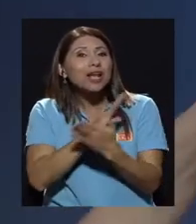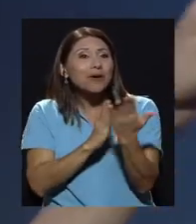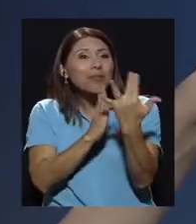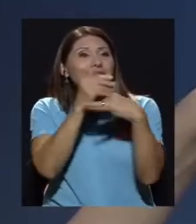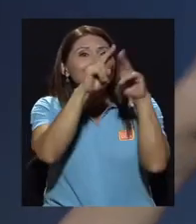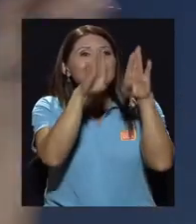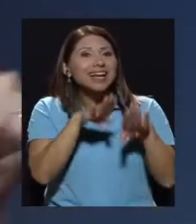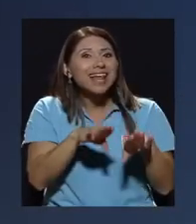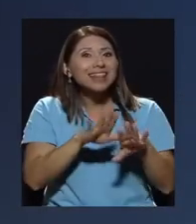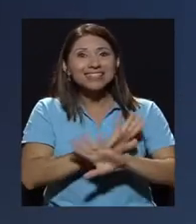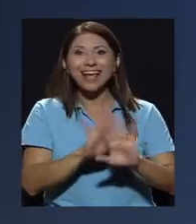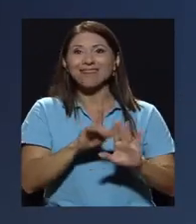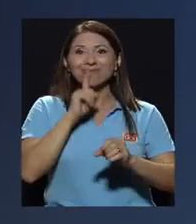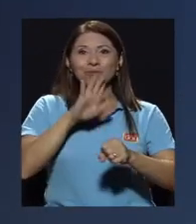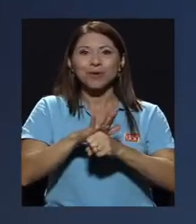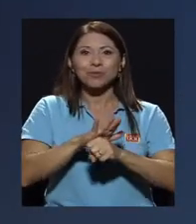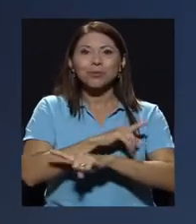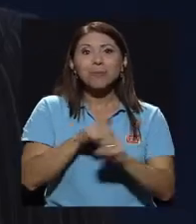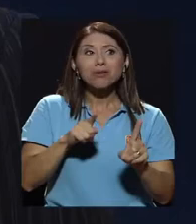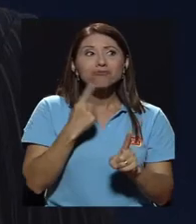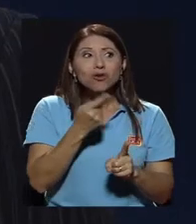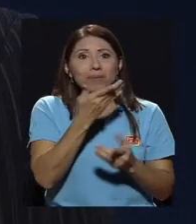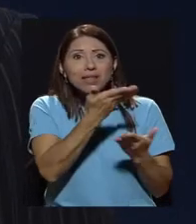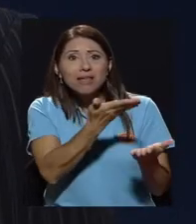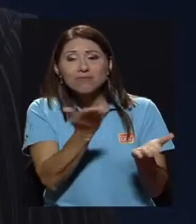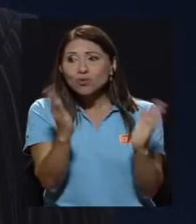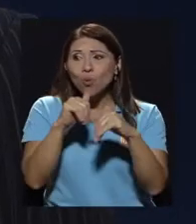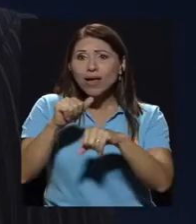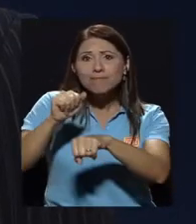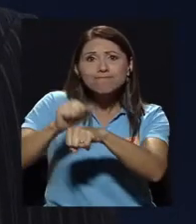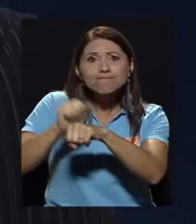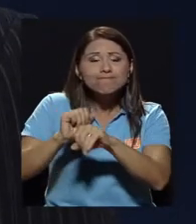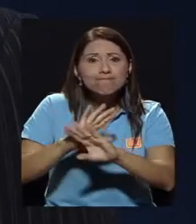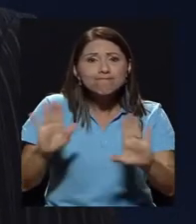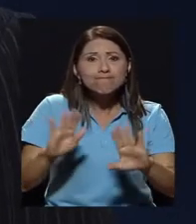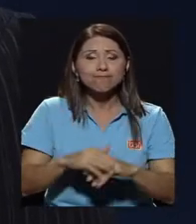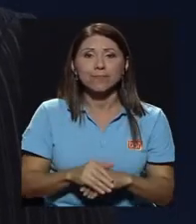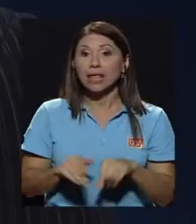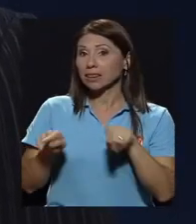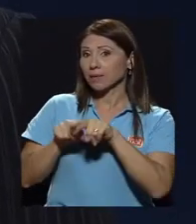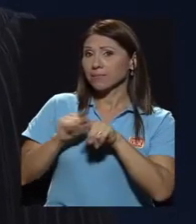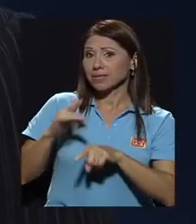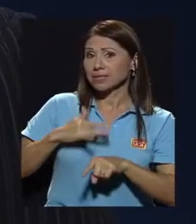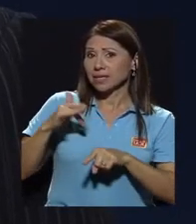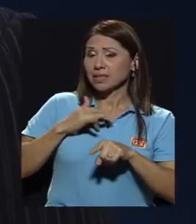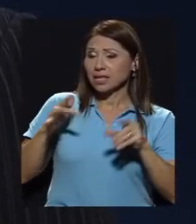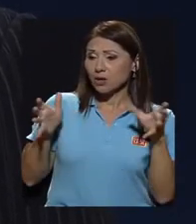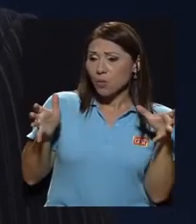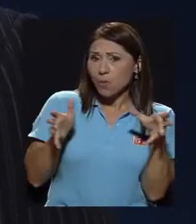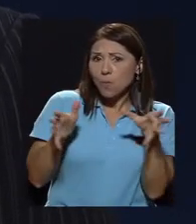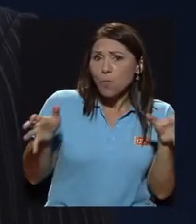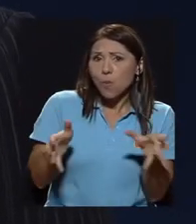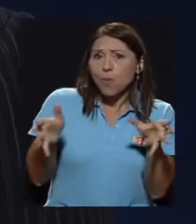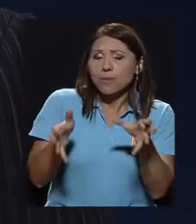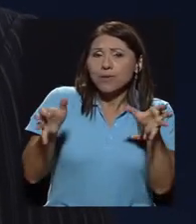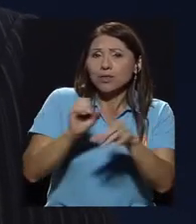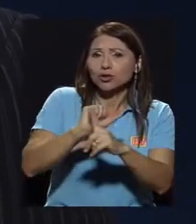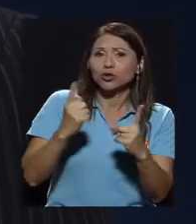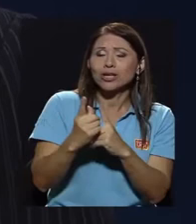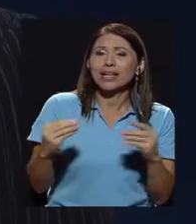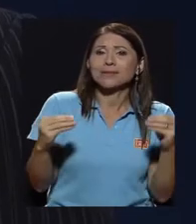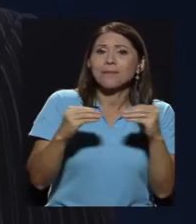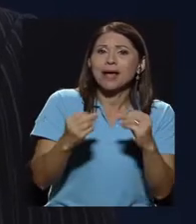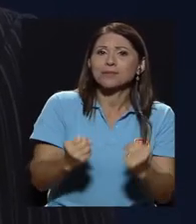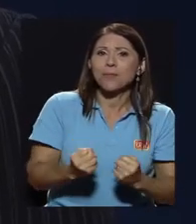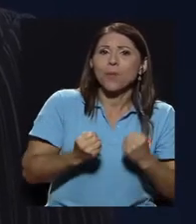eso se queda en lo digital, no trasciende a lo físico, ¿verdad? También, sí, también sentí que los movimientos sociales eran mucho más potentes que